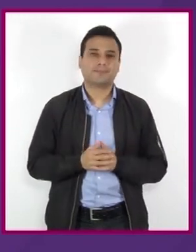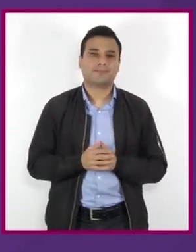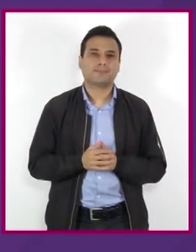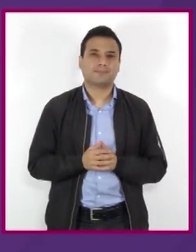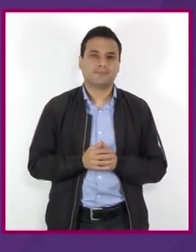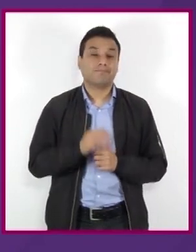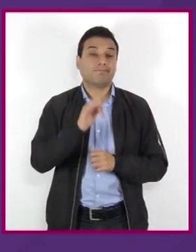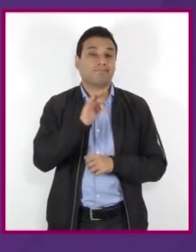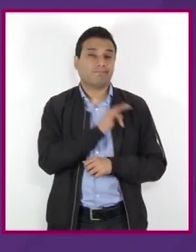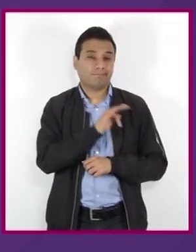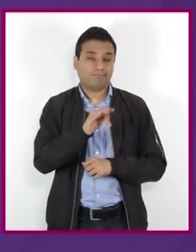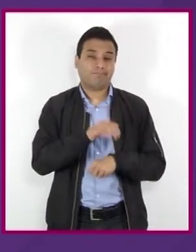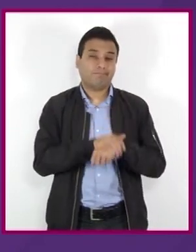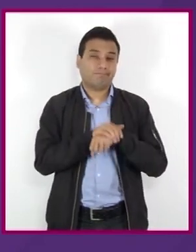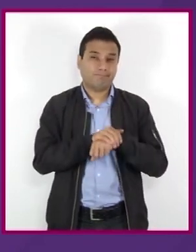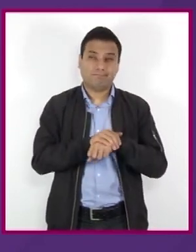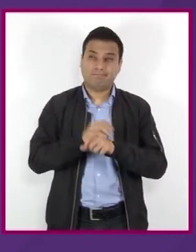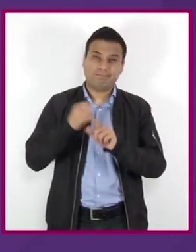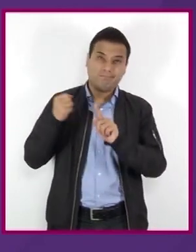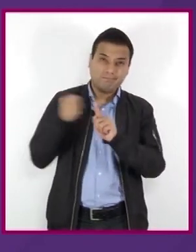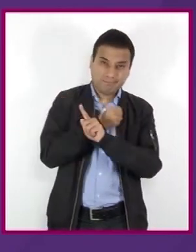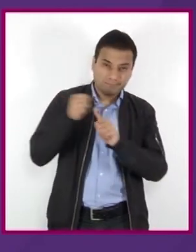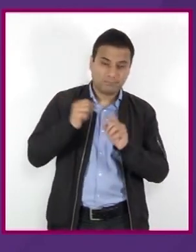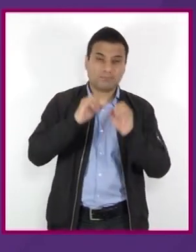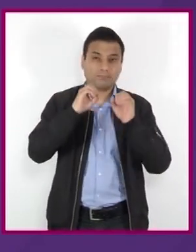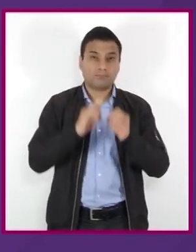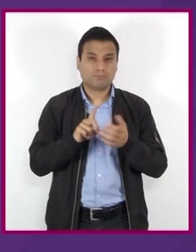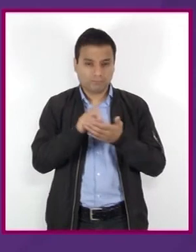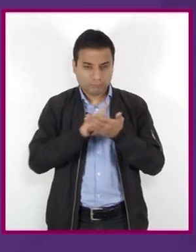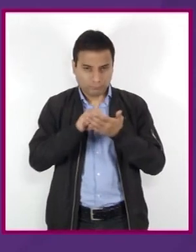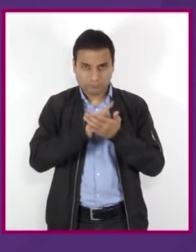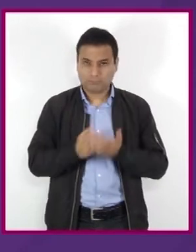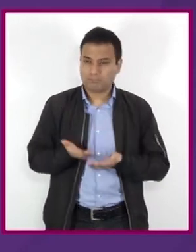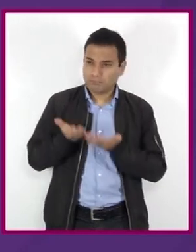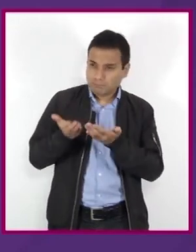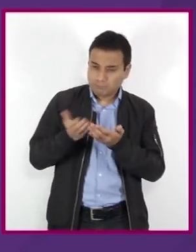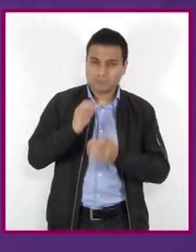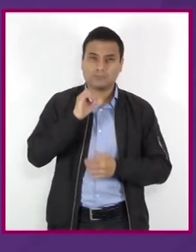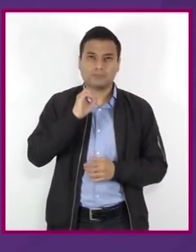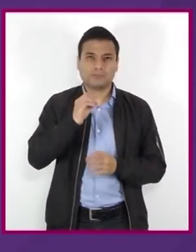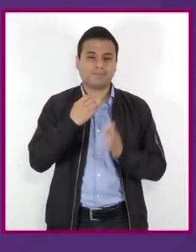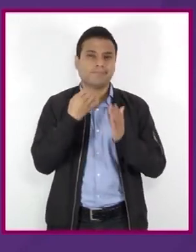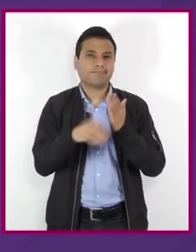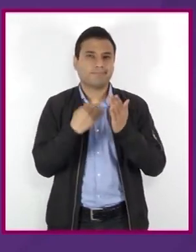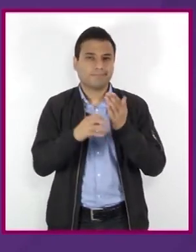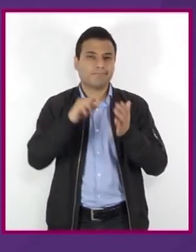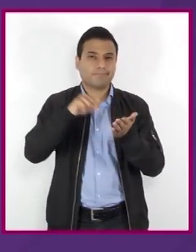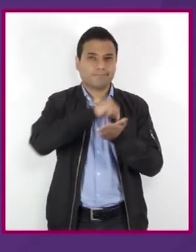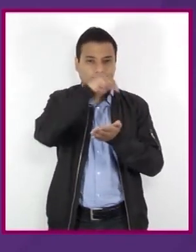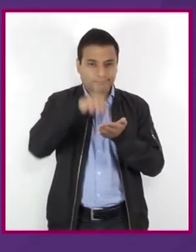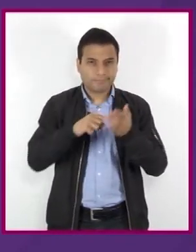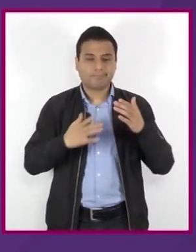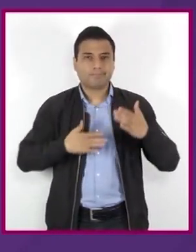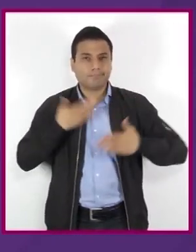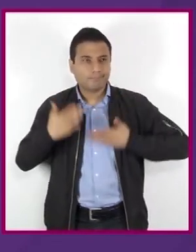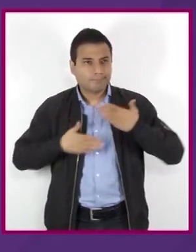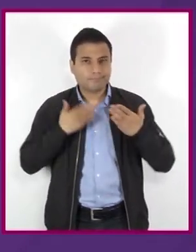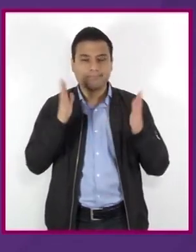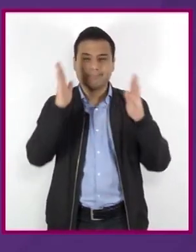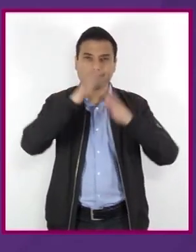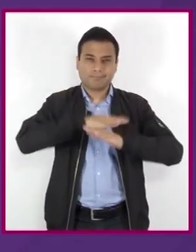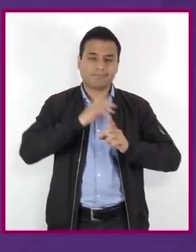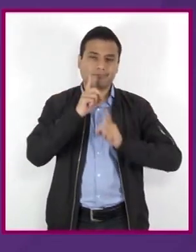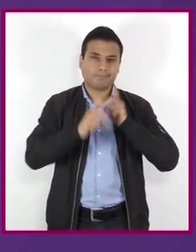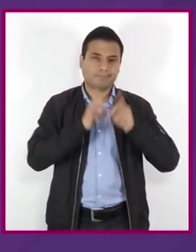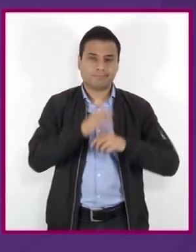la violencia, la disponibilidad de drogas y la falta de espacios recreativos y culturales. El